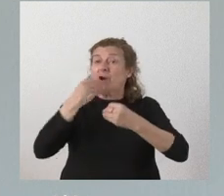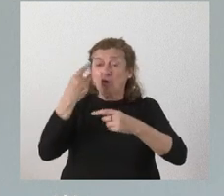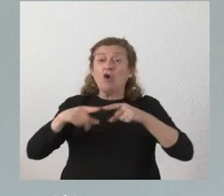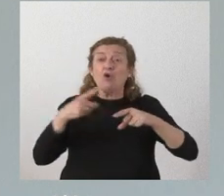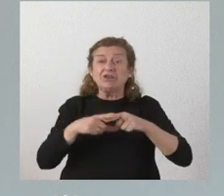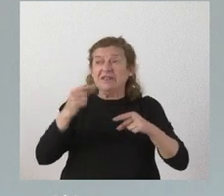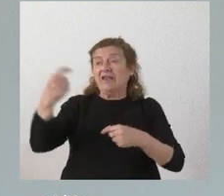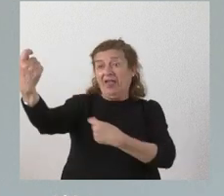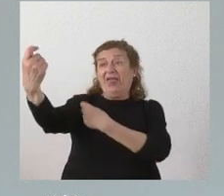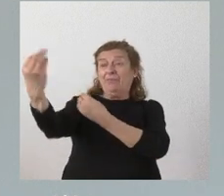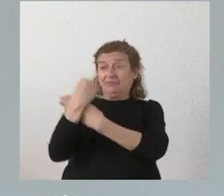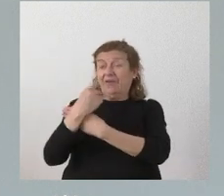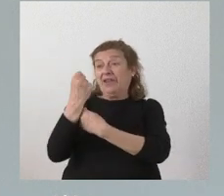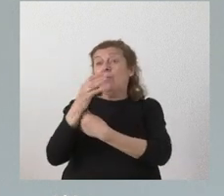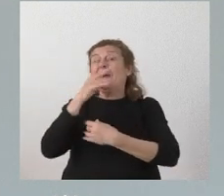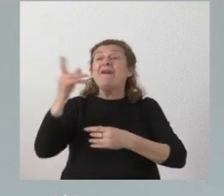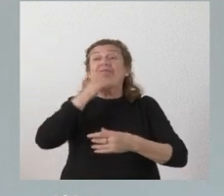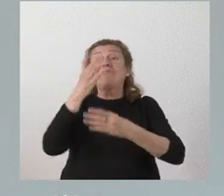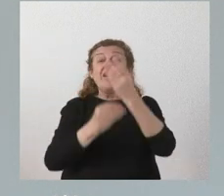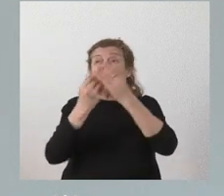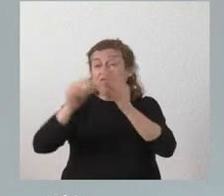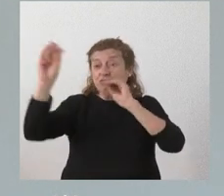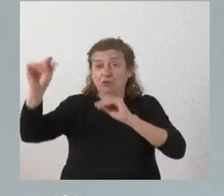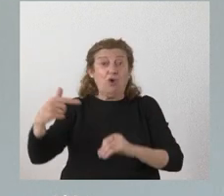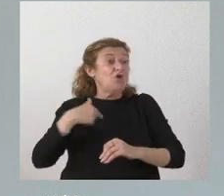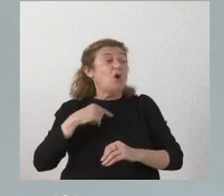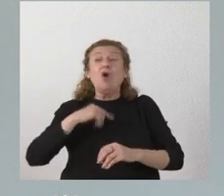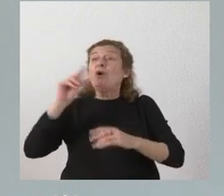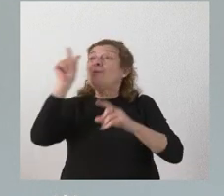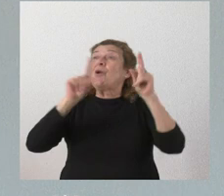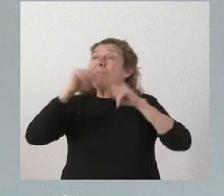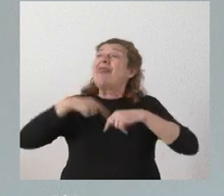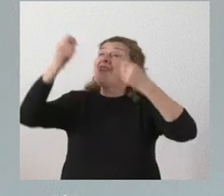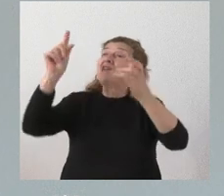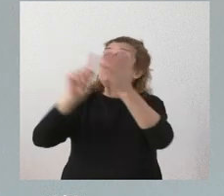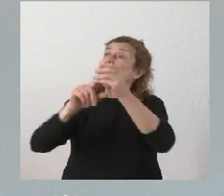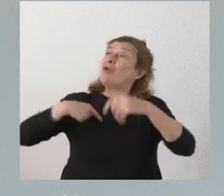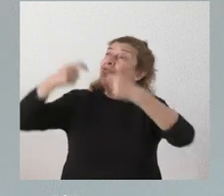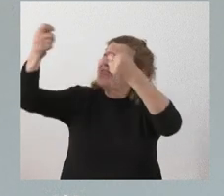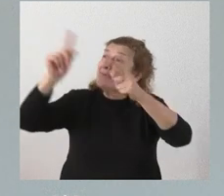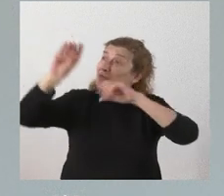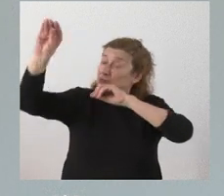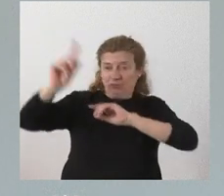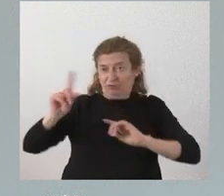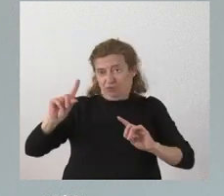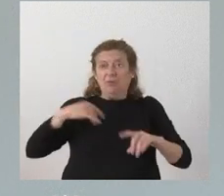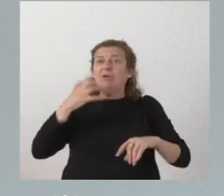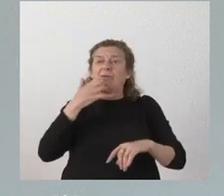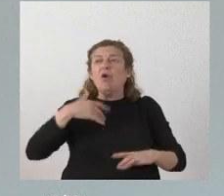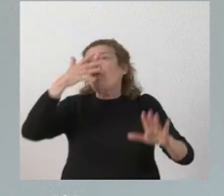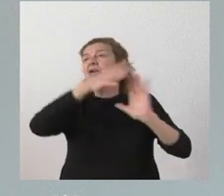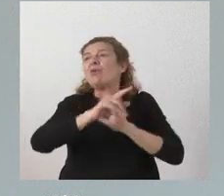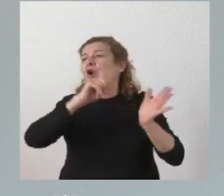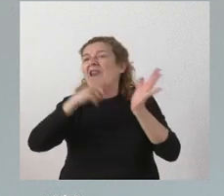los fondos para los errores que ha cometido no nos corresponde a nosotros resolver los problemas del gobierno nosotros denunciamos por ejemplo la ley del sí es sí